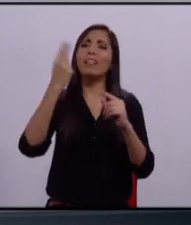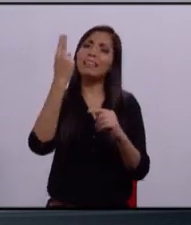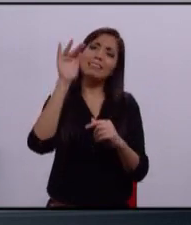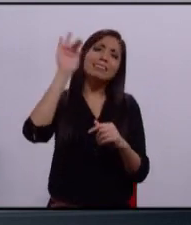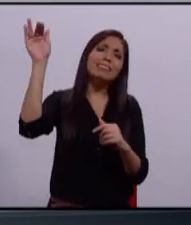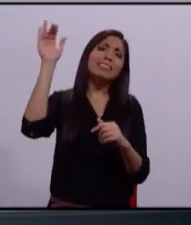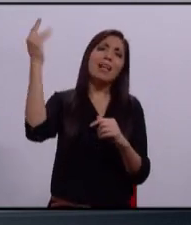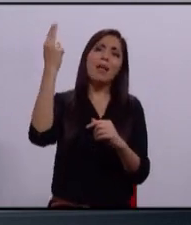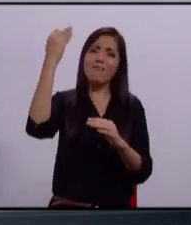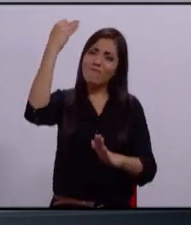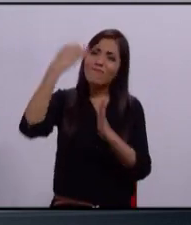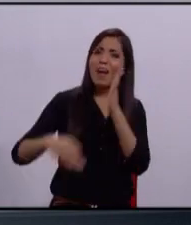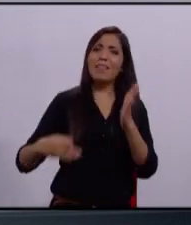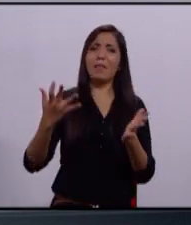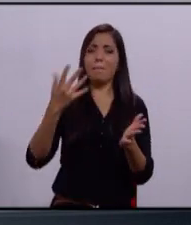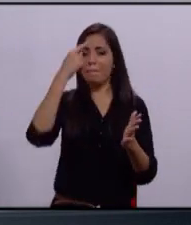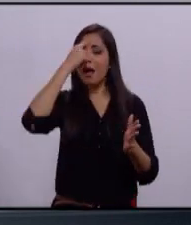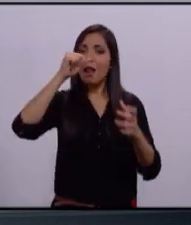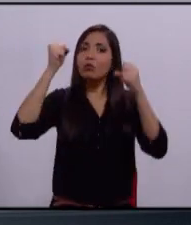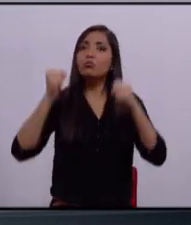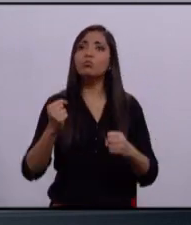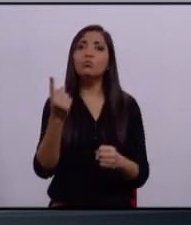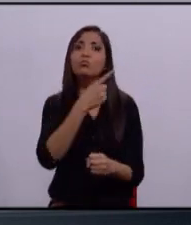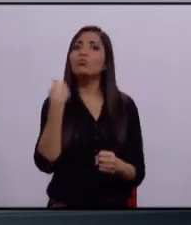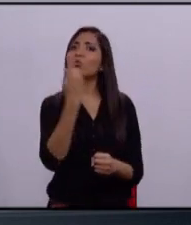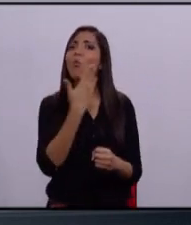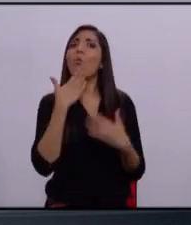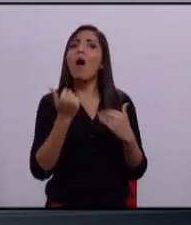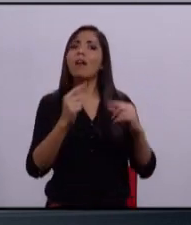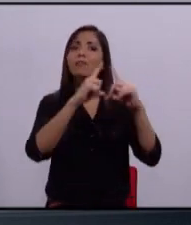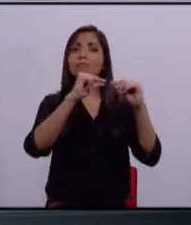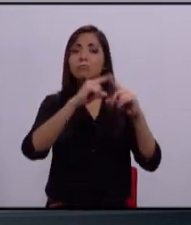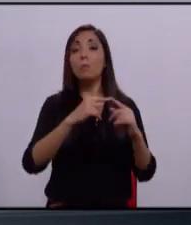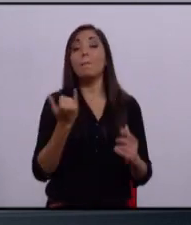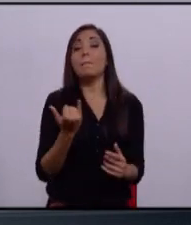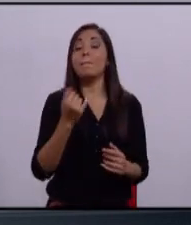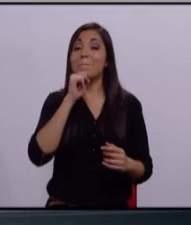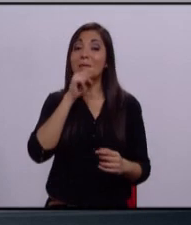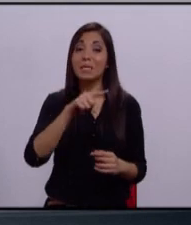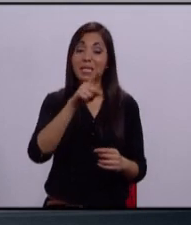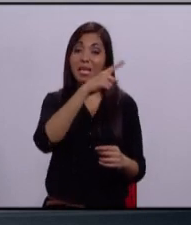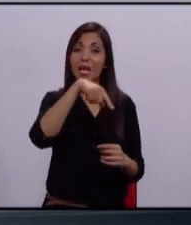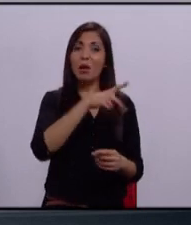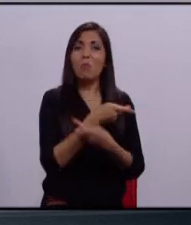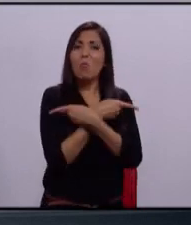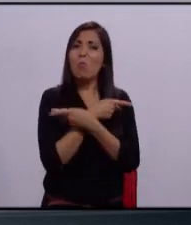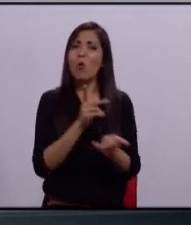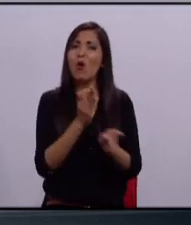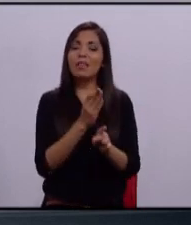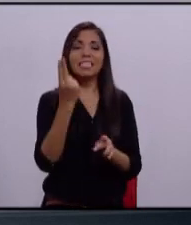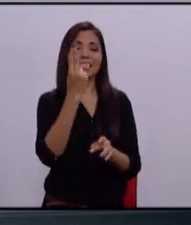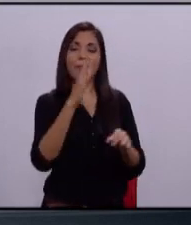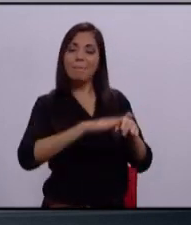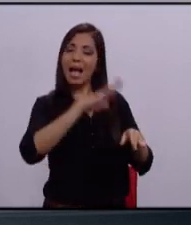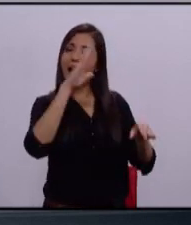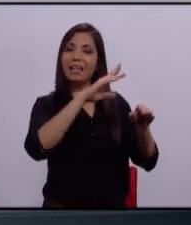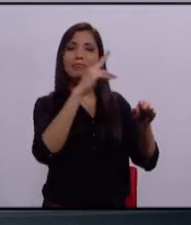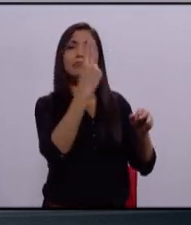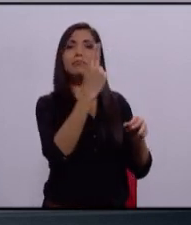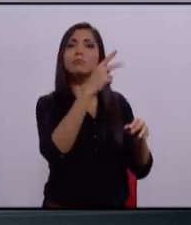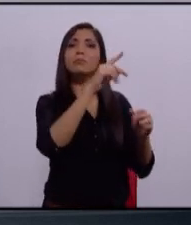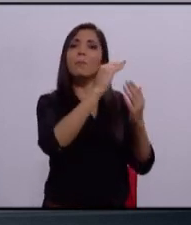es lo que tenemos que atacar para poder lograr que la pobreza disminuya en las zonas de alta